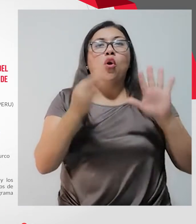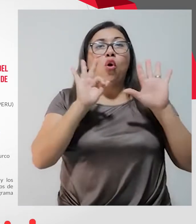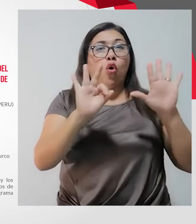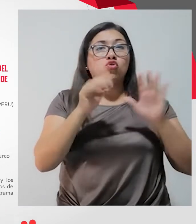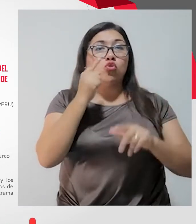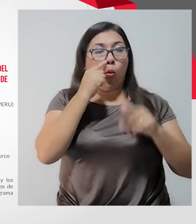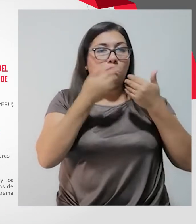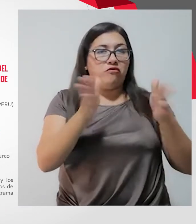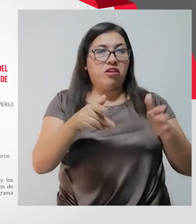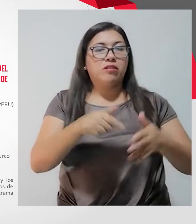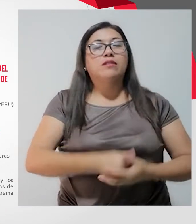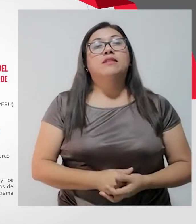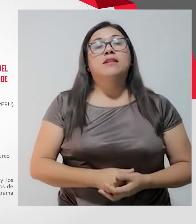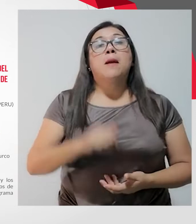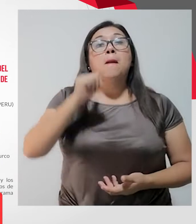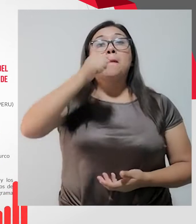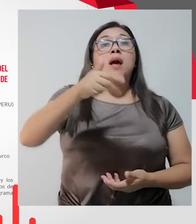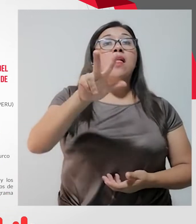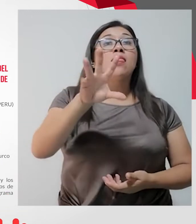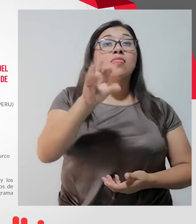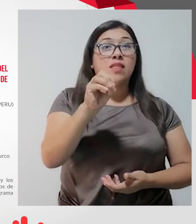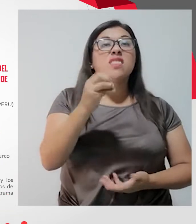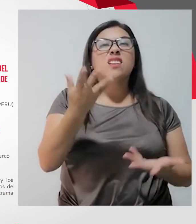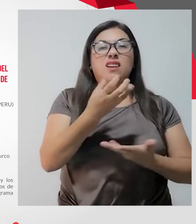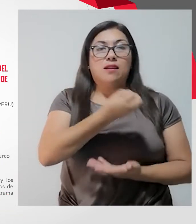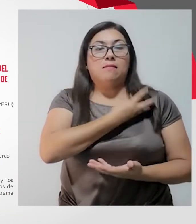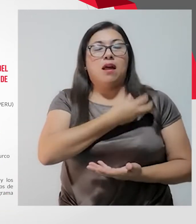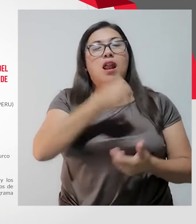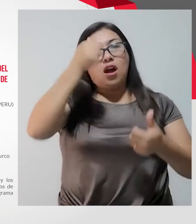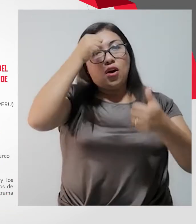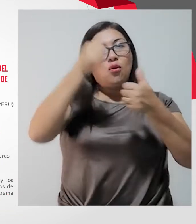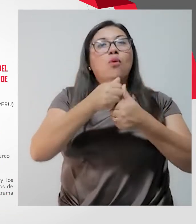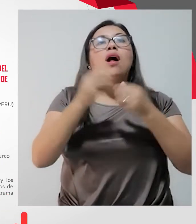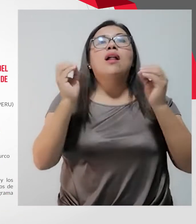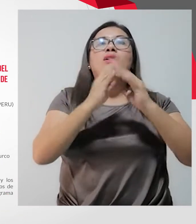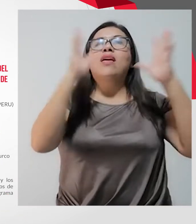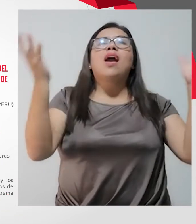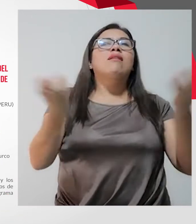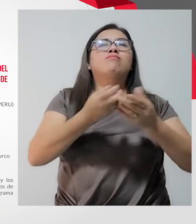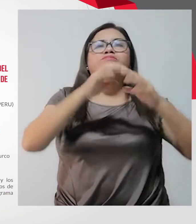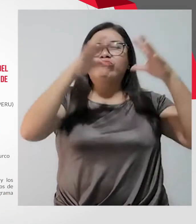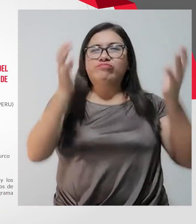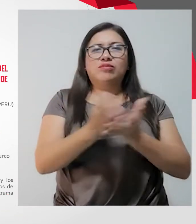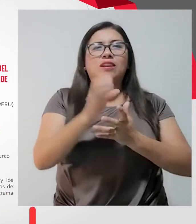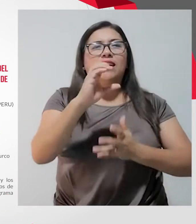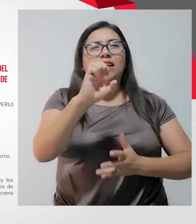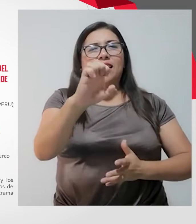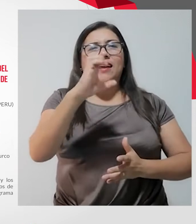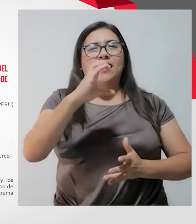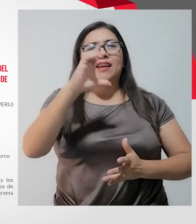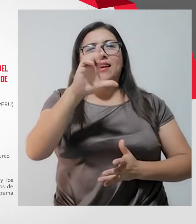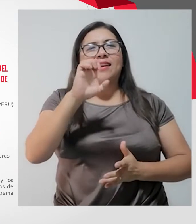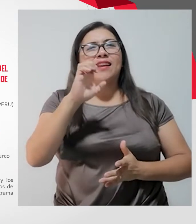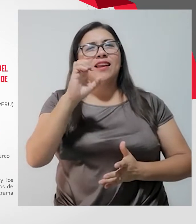8 de junio. Mañana 30 de mayo se conmemora el Día Mundial de la Esclerosis Múltiple, que busca